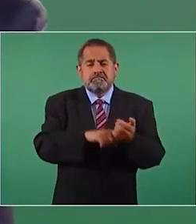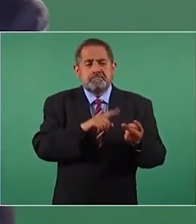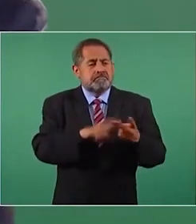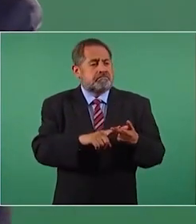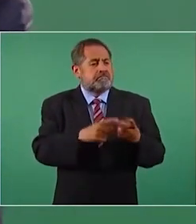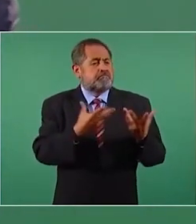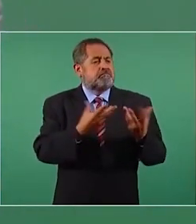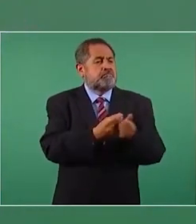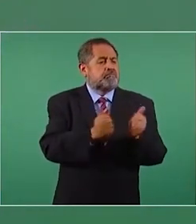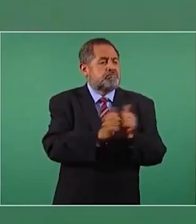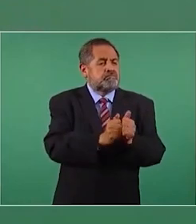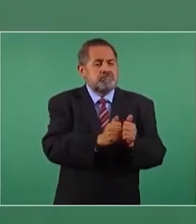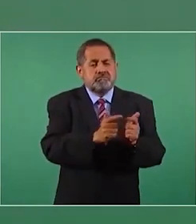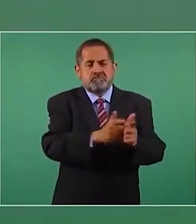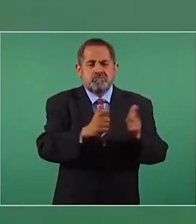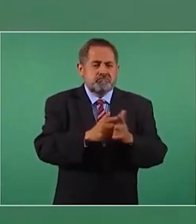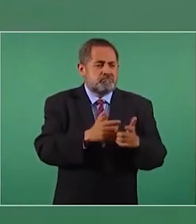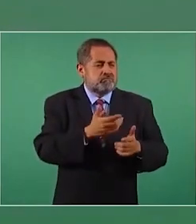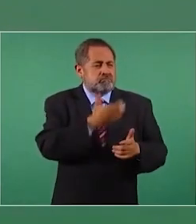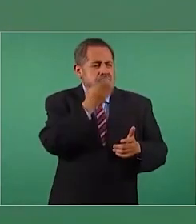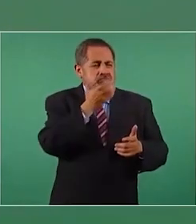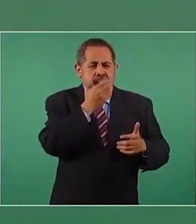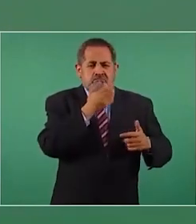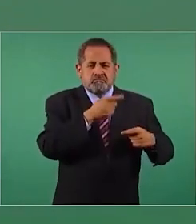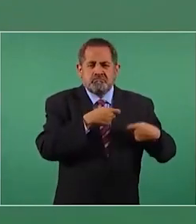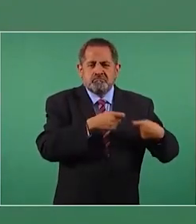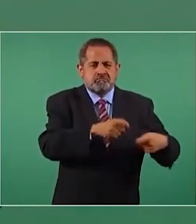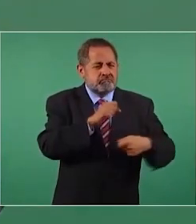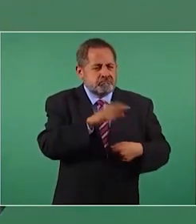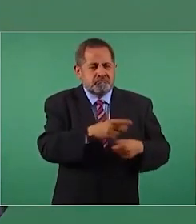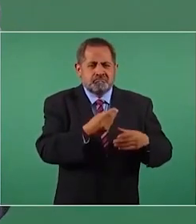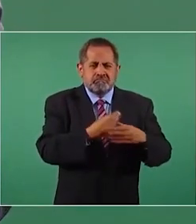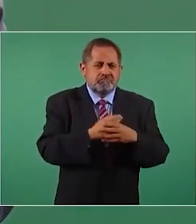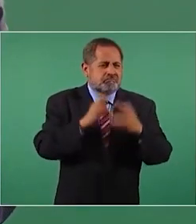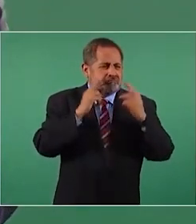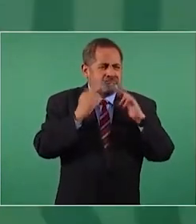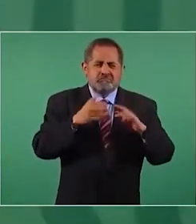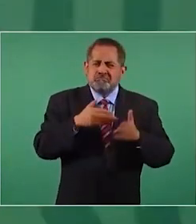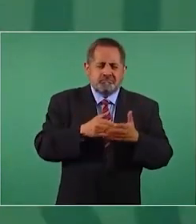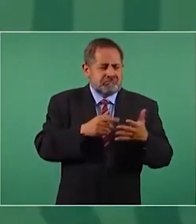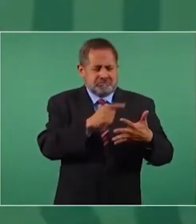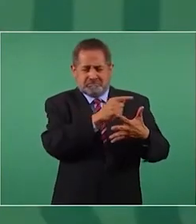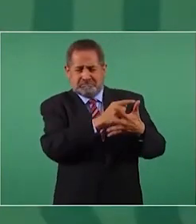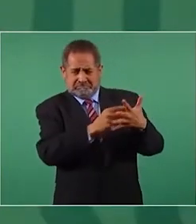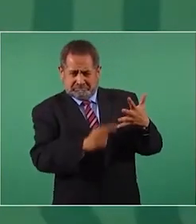derecha, del autoritarismo, clasistas, racistas,